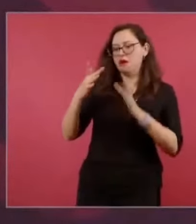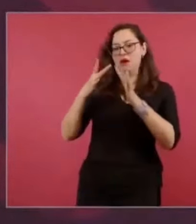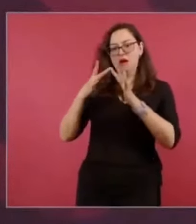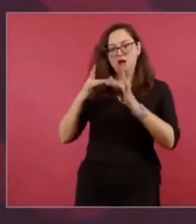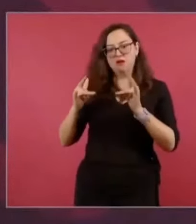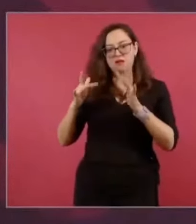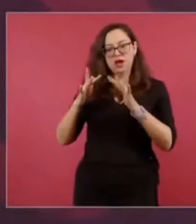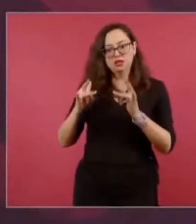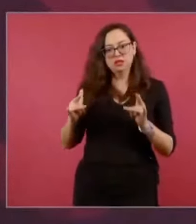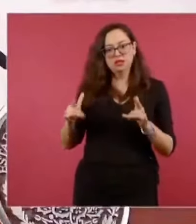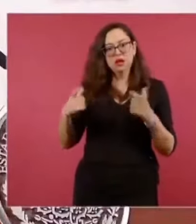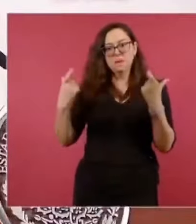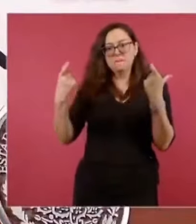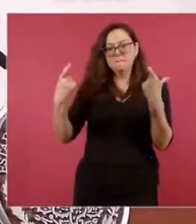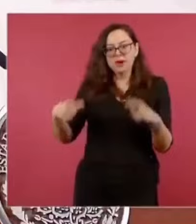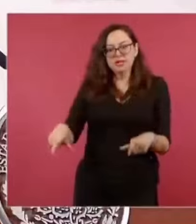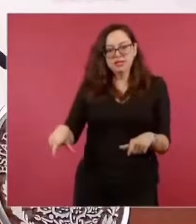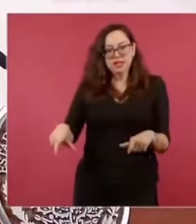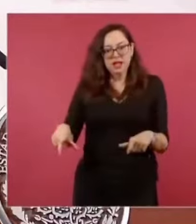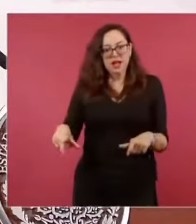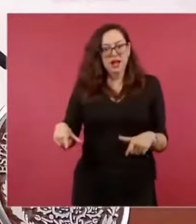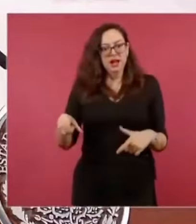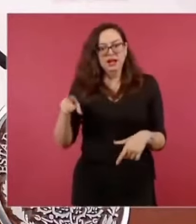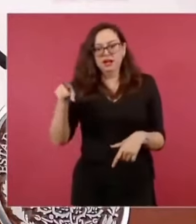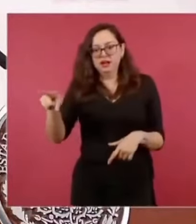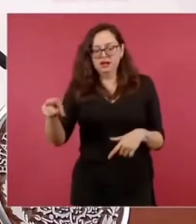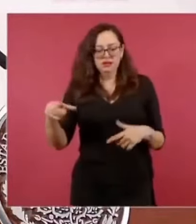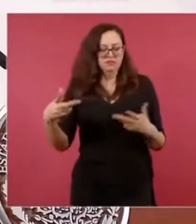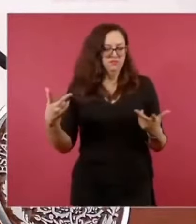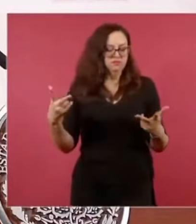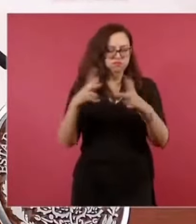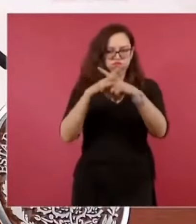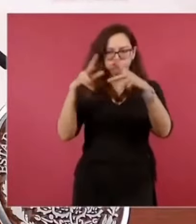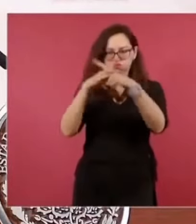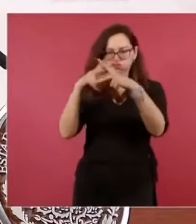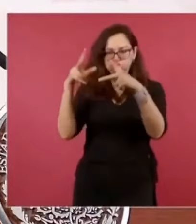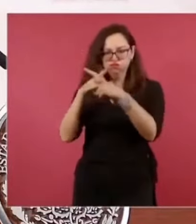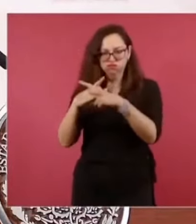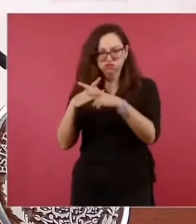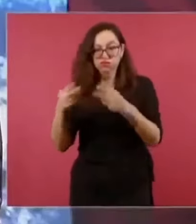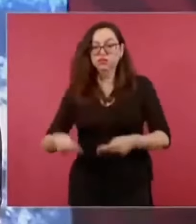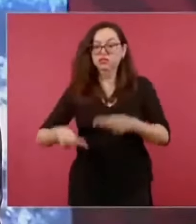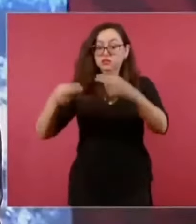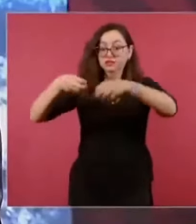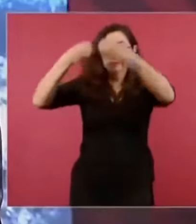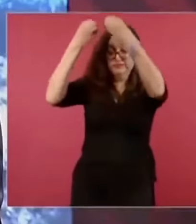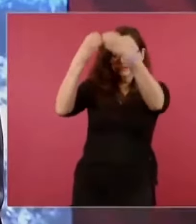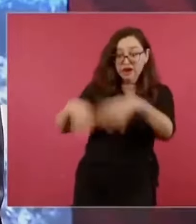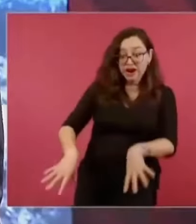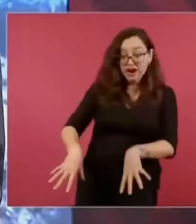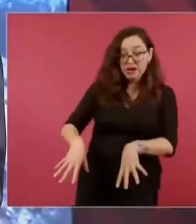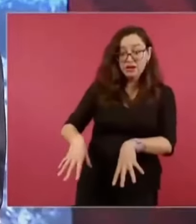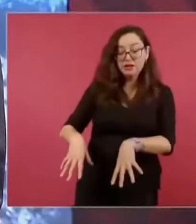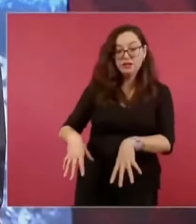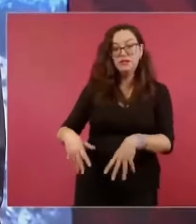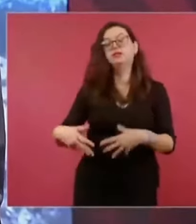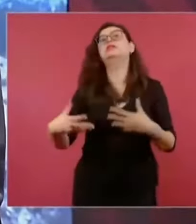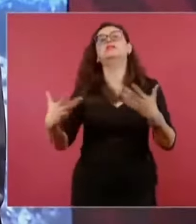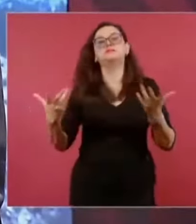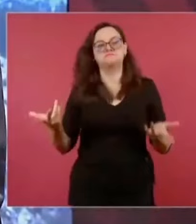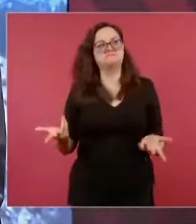Tacubaya, que había perdido en su zafarrancho en su negocio. Y por eso